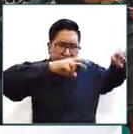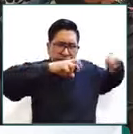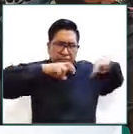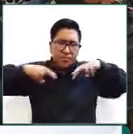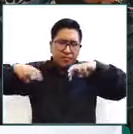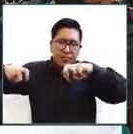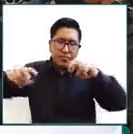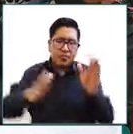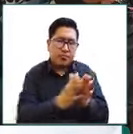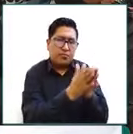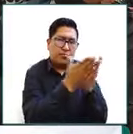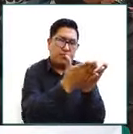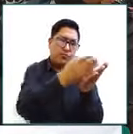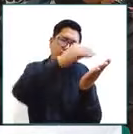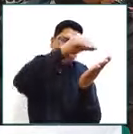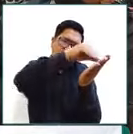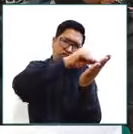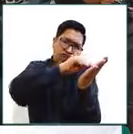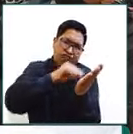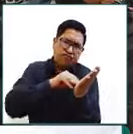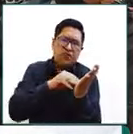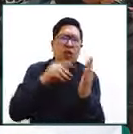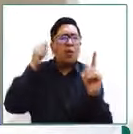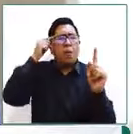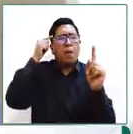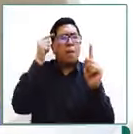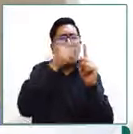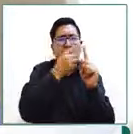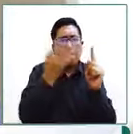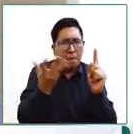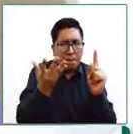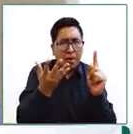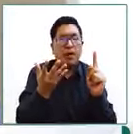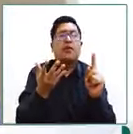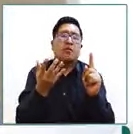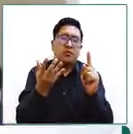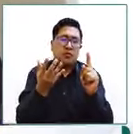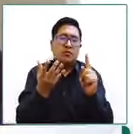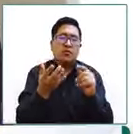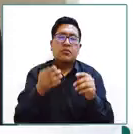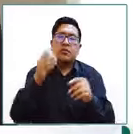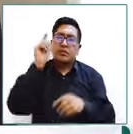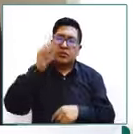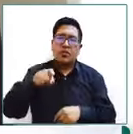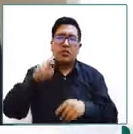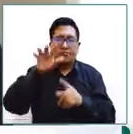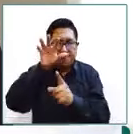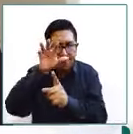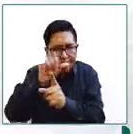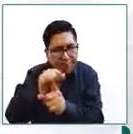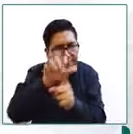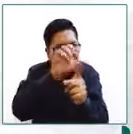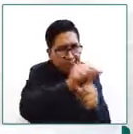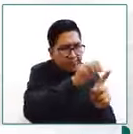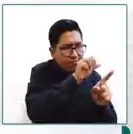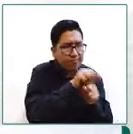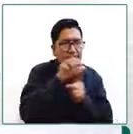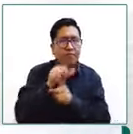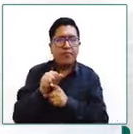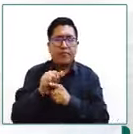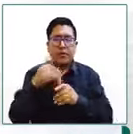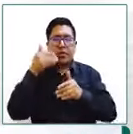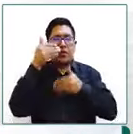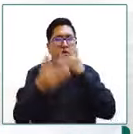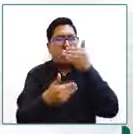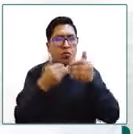con un objetivo fundamental que como lo mencionamos acá en la diapositiva es evidenciar prácticas acciones y